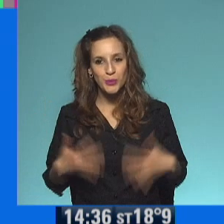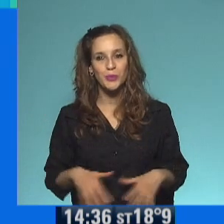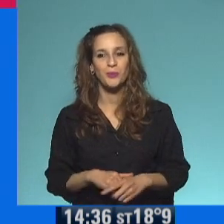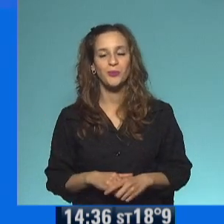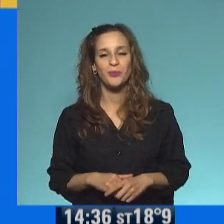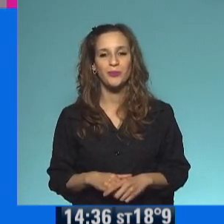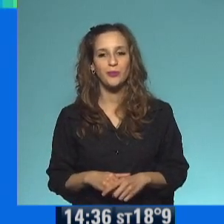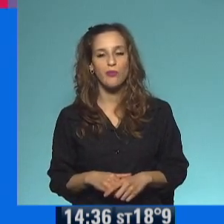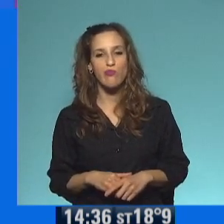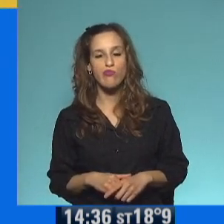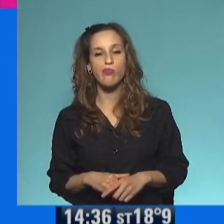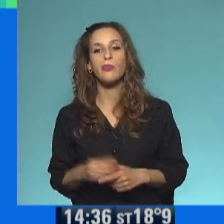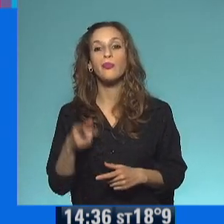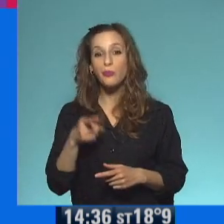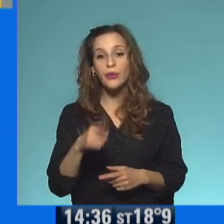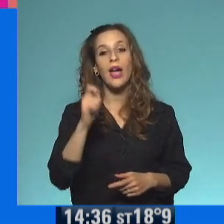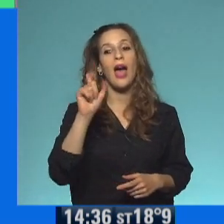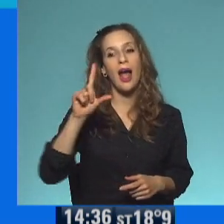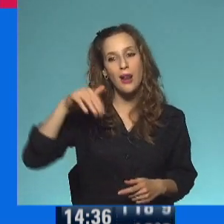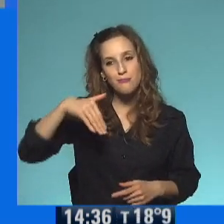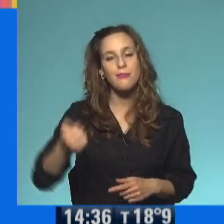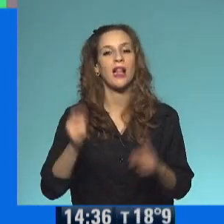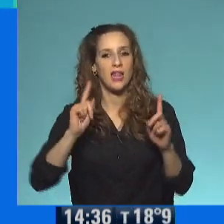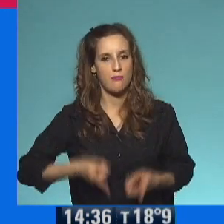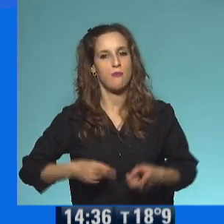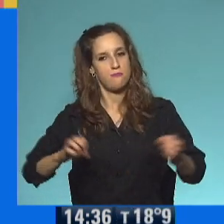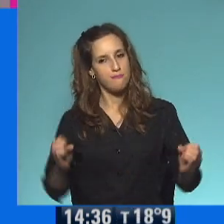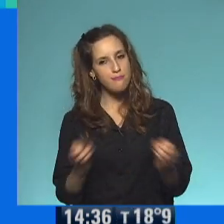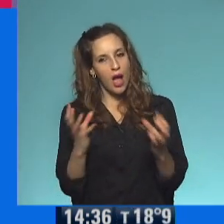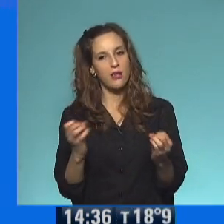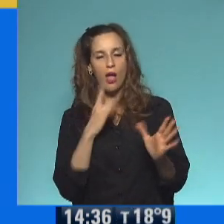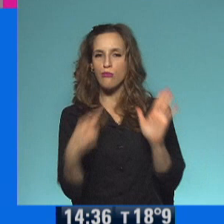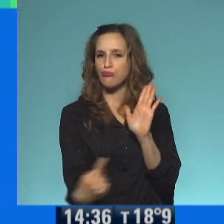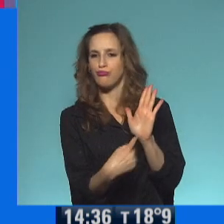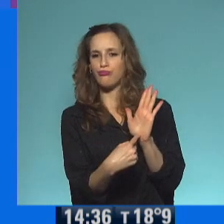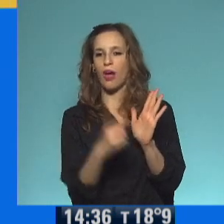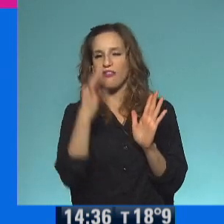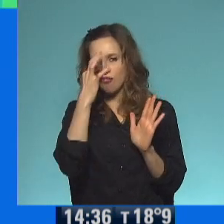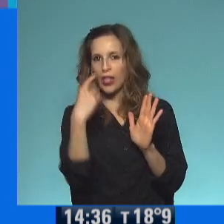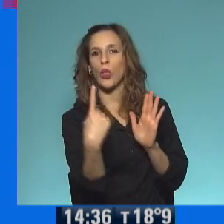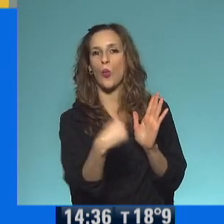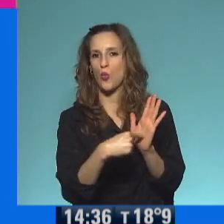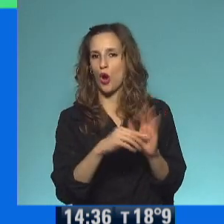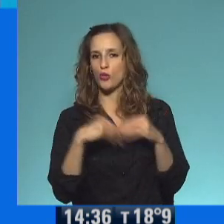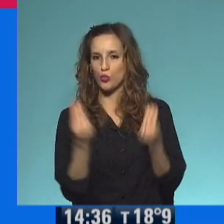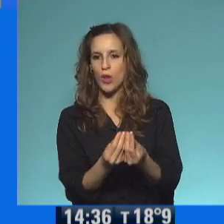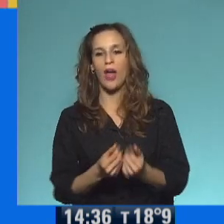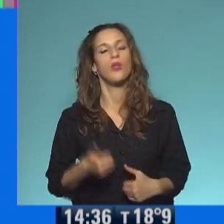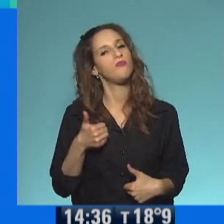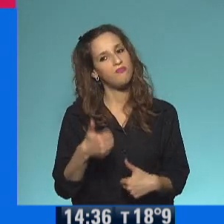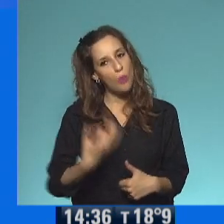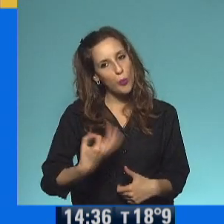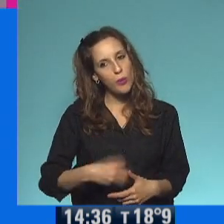capturarla. Alma también. Mirá, hace magia y con su varita dice veintiuno. ¡Qué bien!